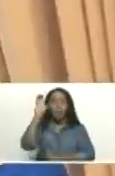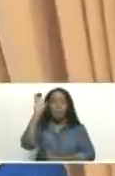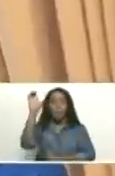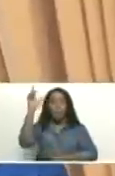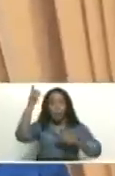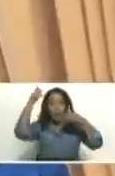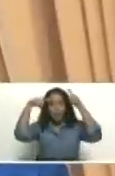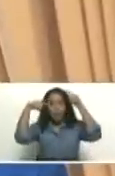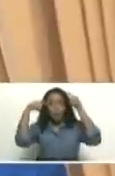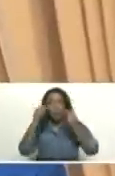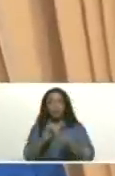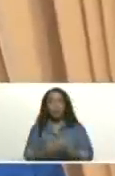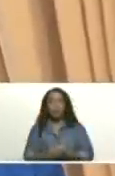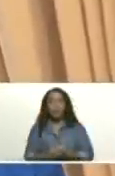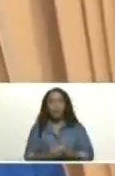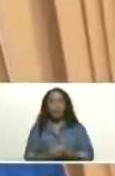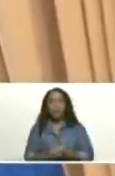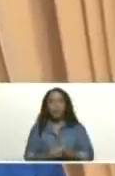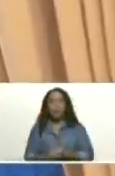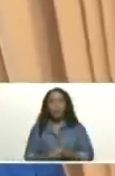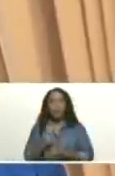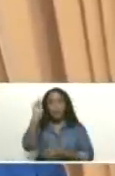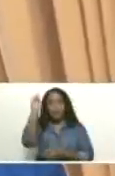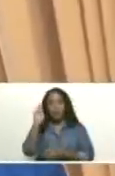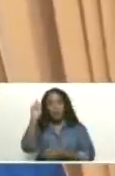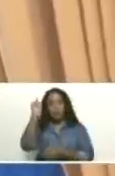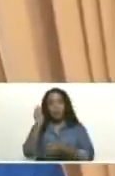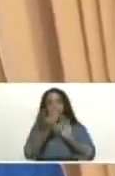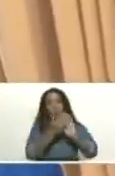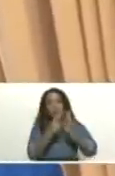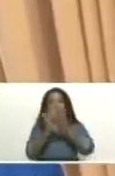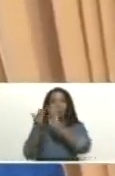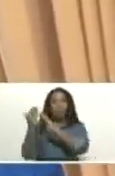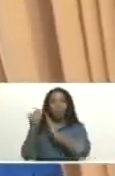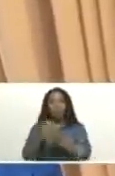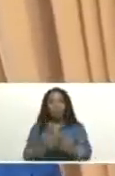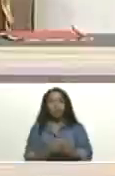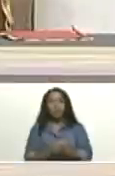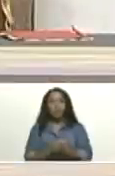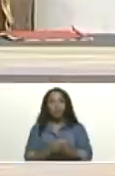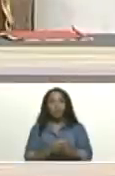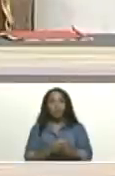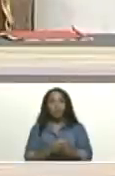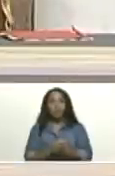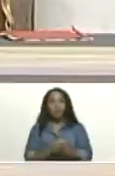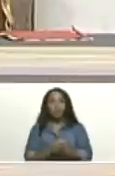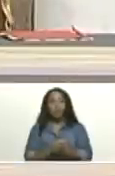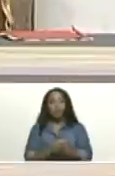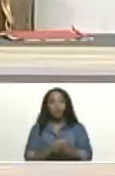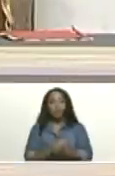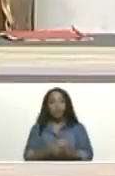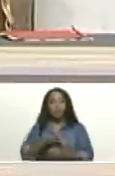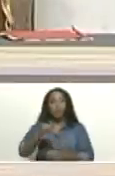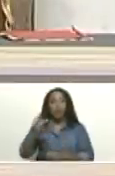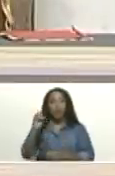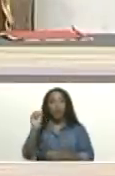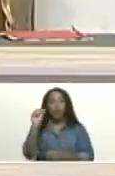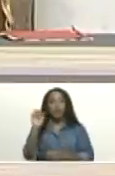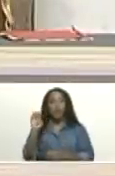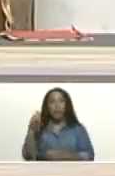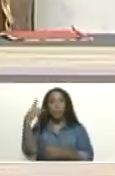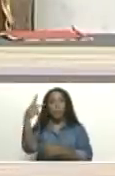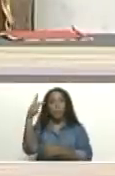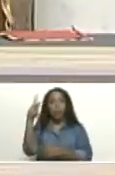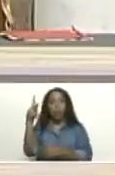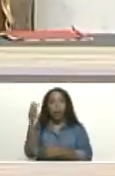y parlamentaria comunal de José Félix Rivas, parroquia